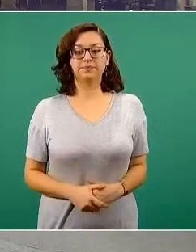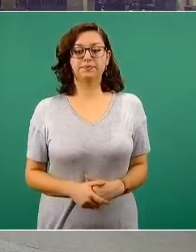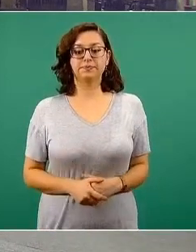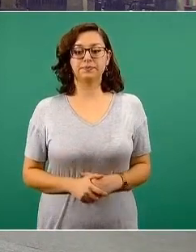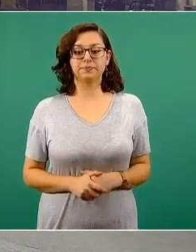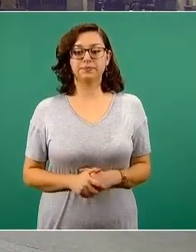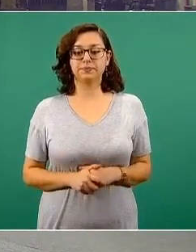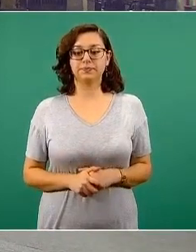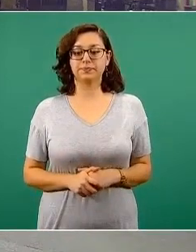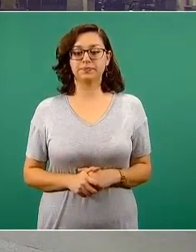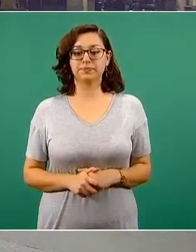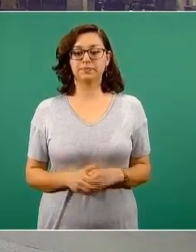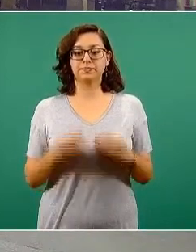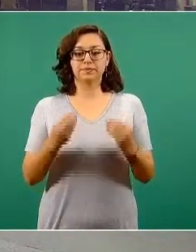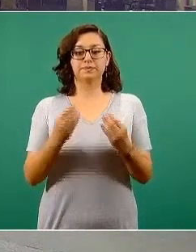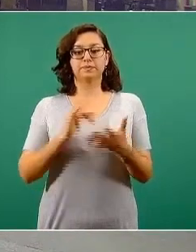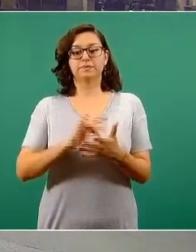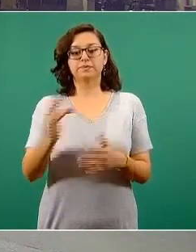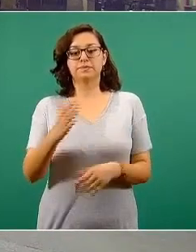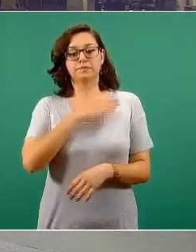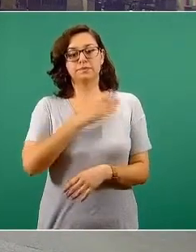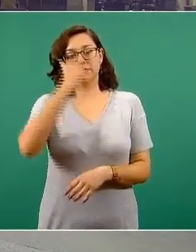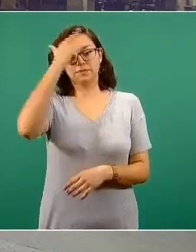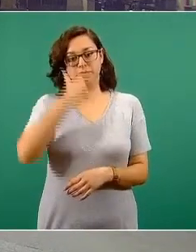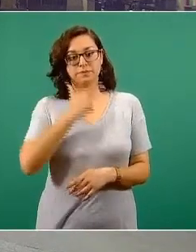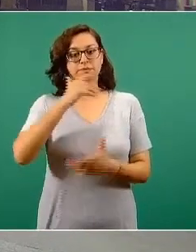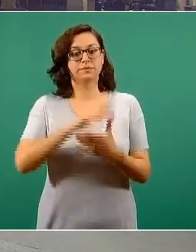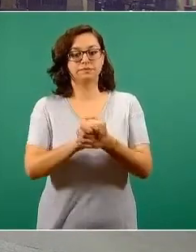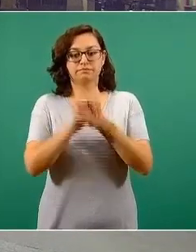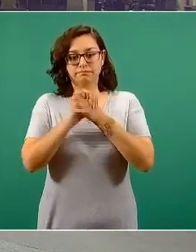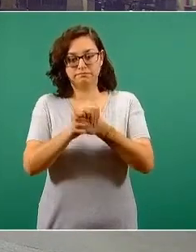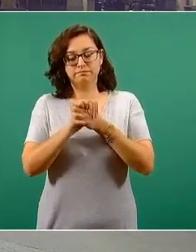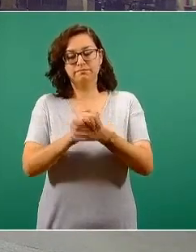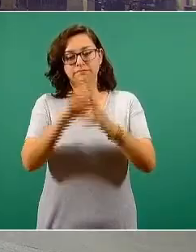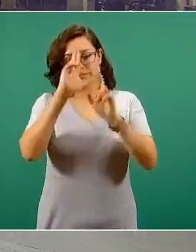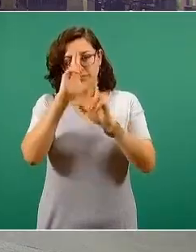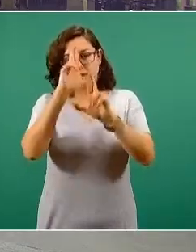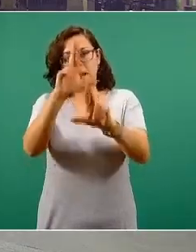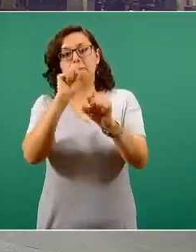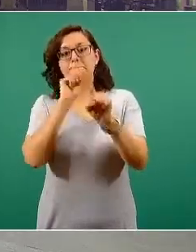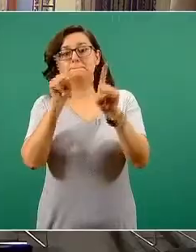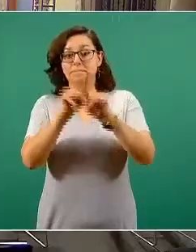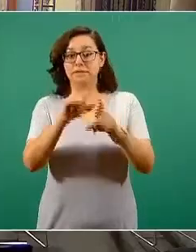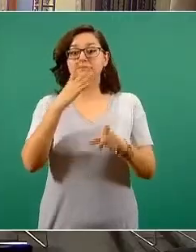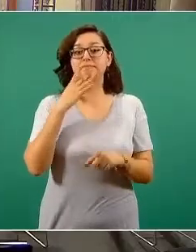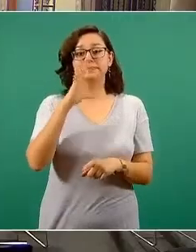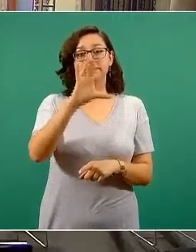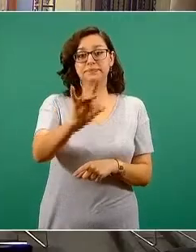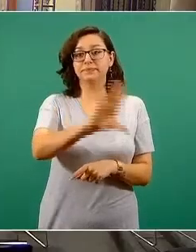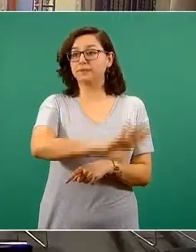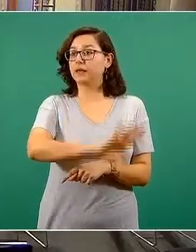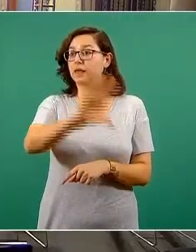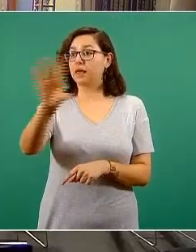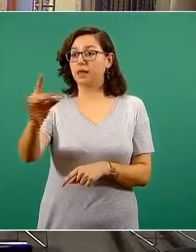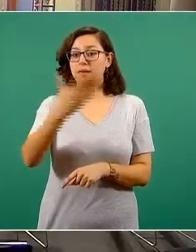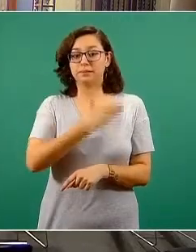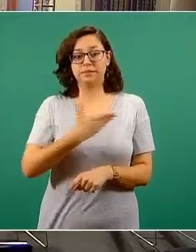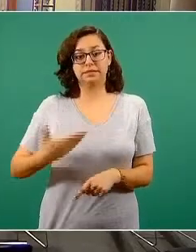Muchas gracias, muy buenas noches, doctores. Los saludo con respeto. Saludamos también al presidente Andrés Manuel López Obrador.